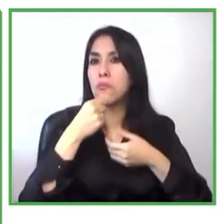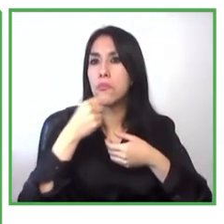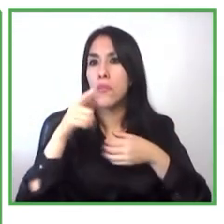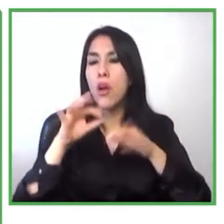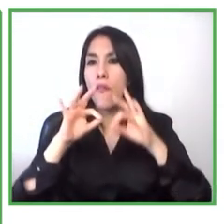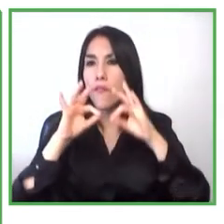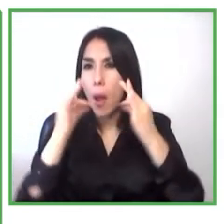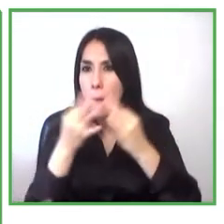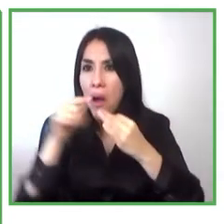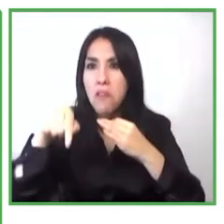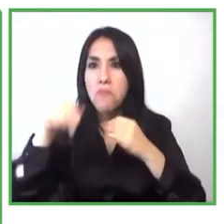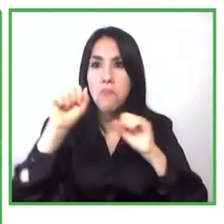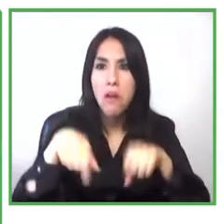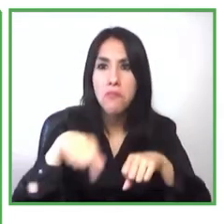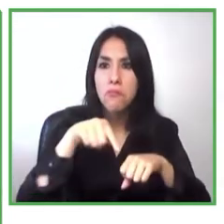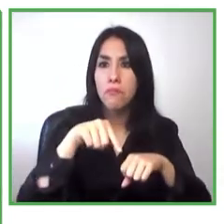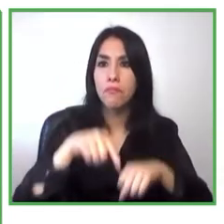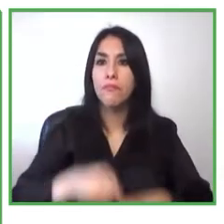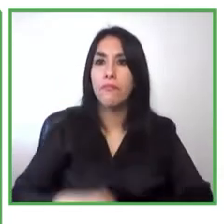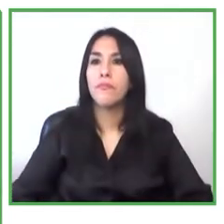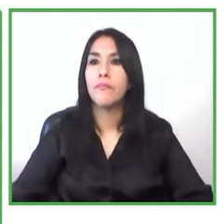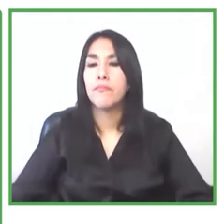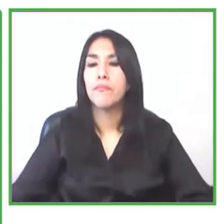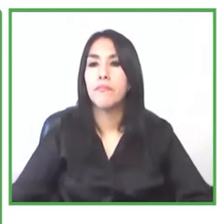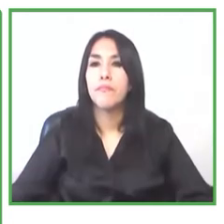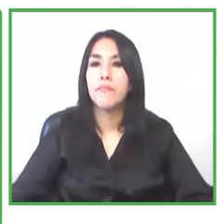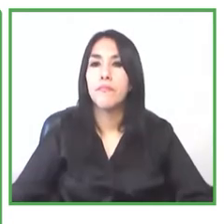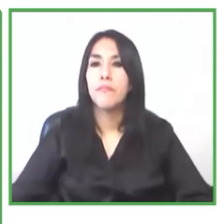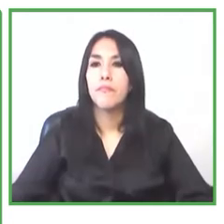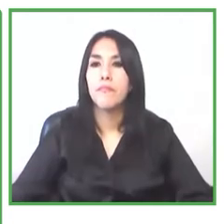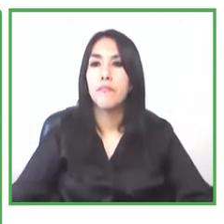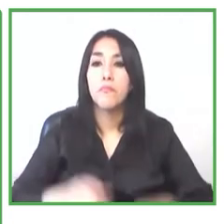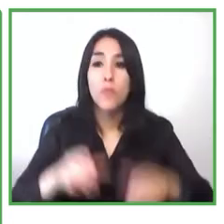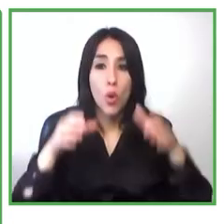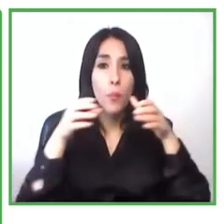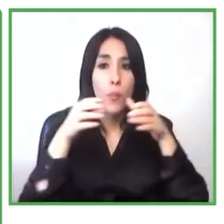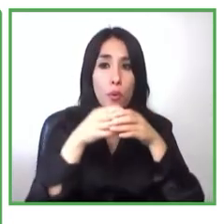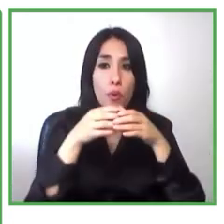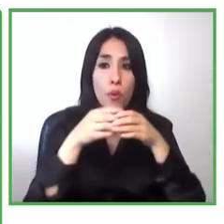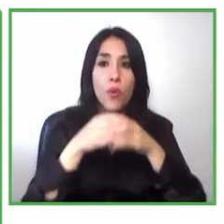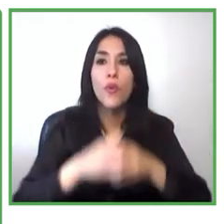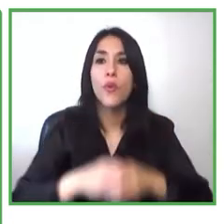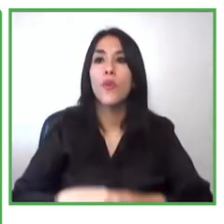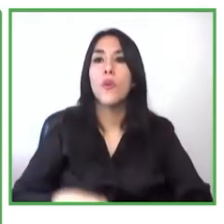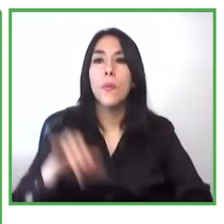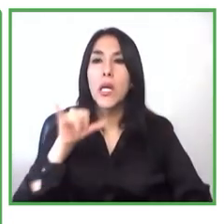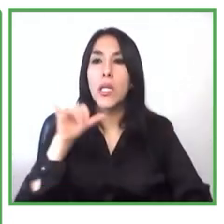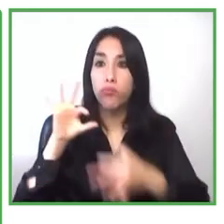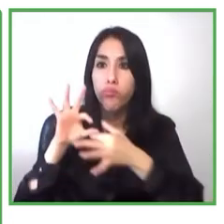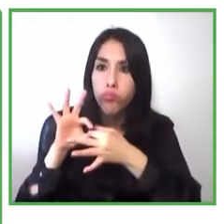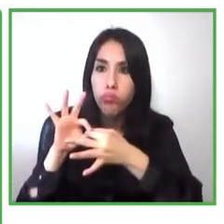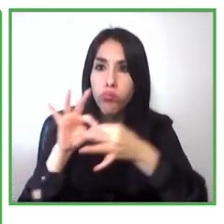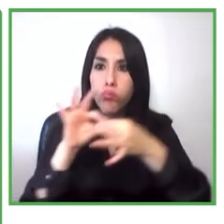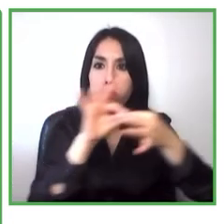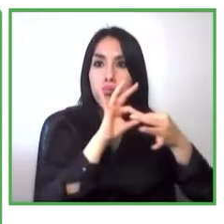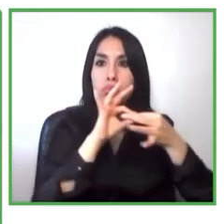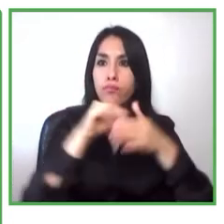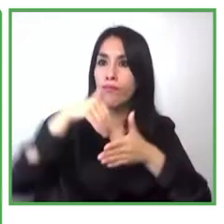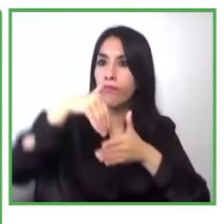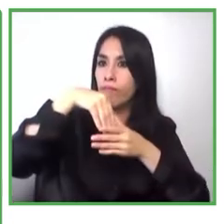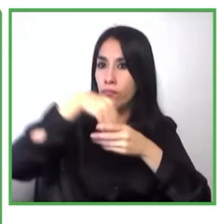la asociación con un banco nos está ayudando también escalar este programa y además